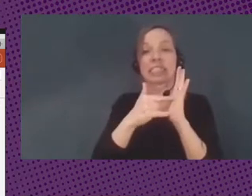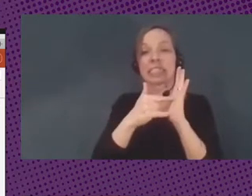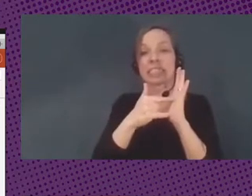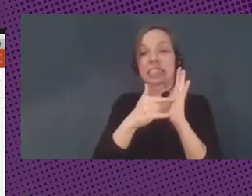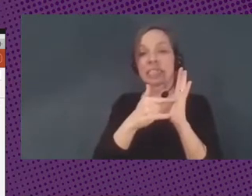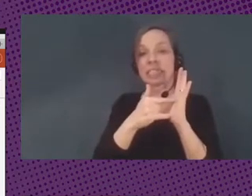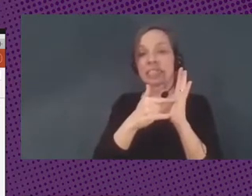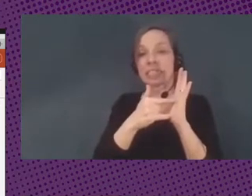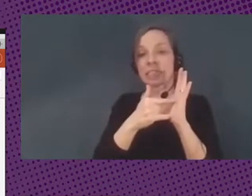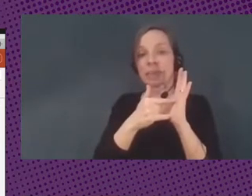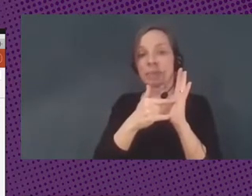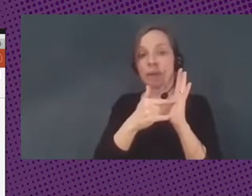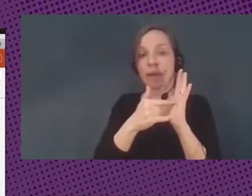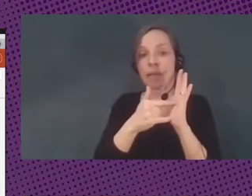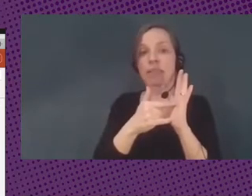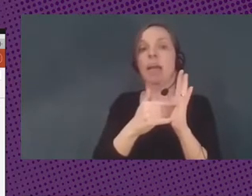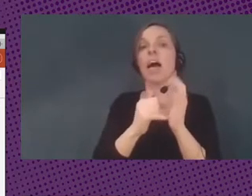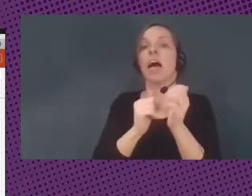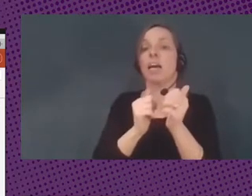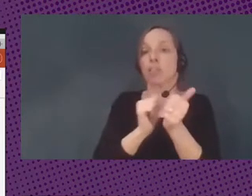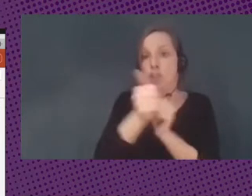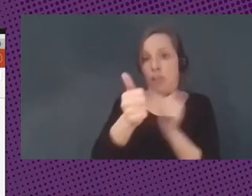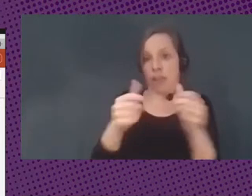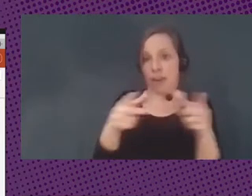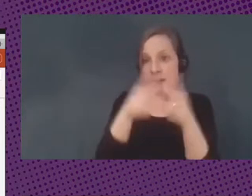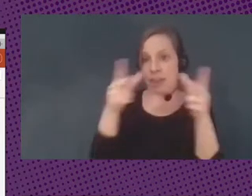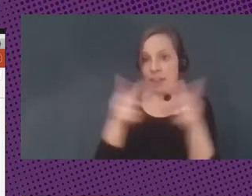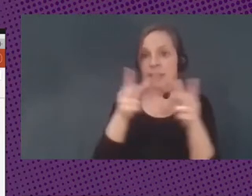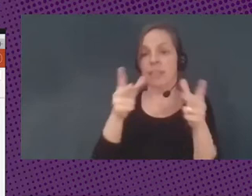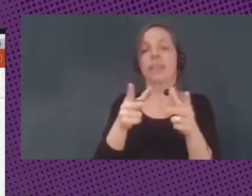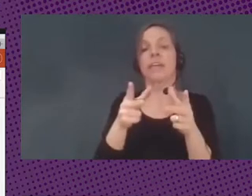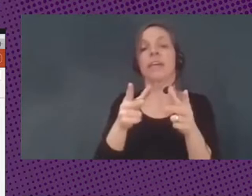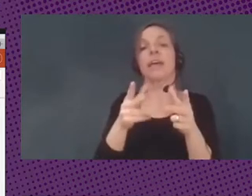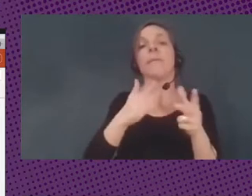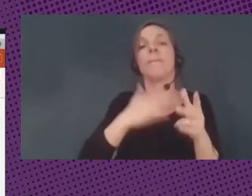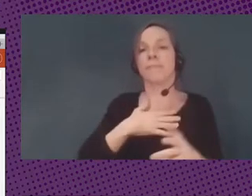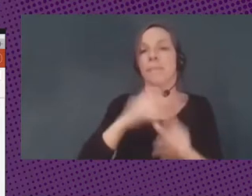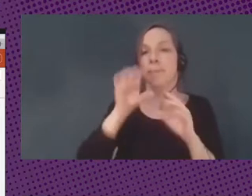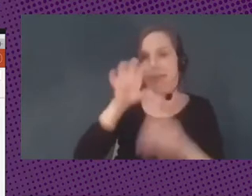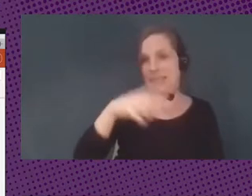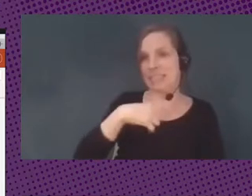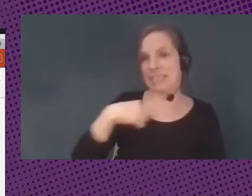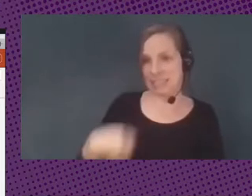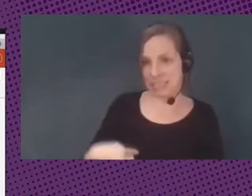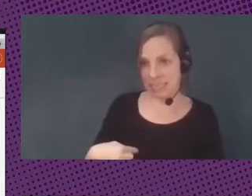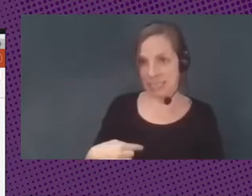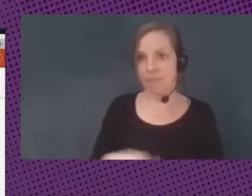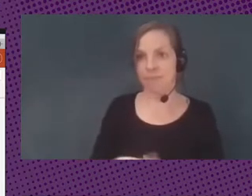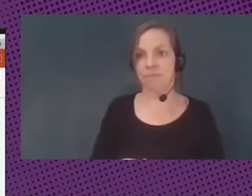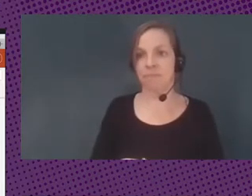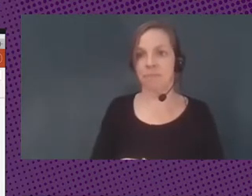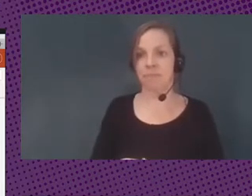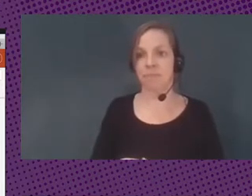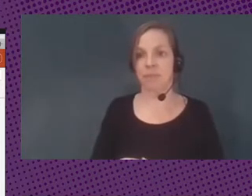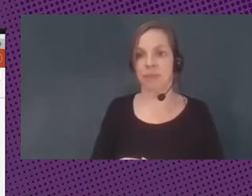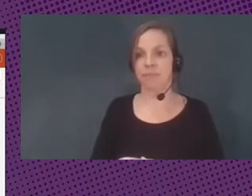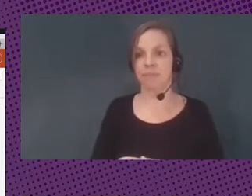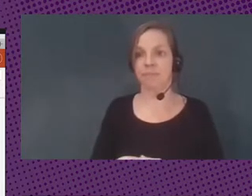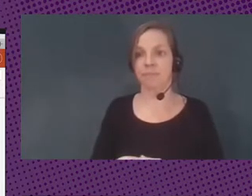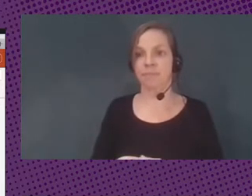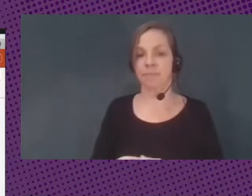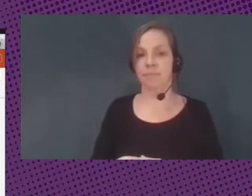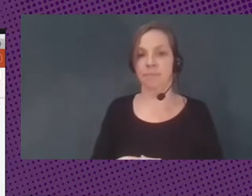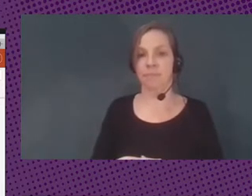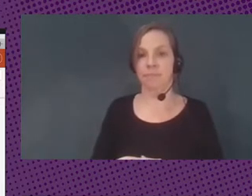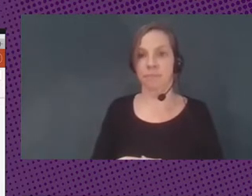social credit, de crédito social de China. El social credit, el crédito social de China, no solo